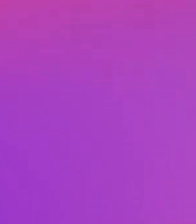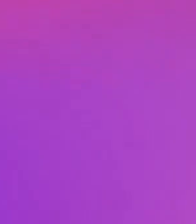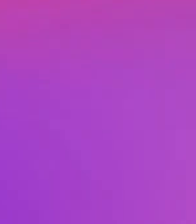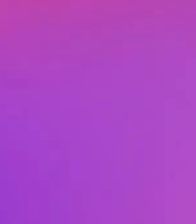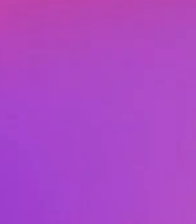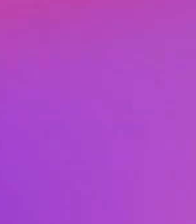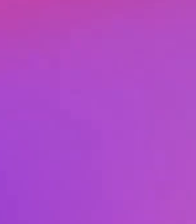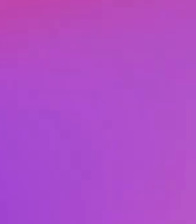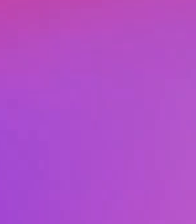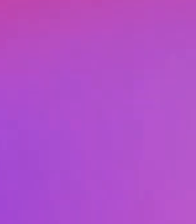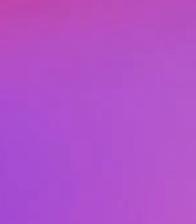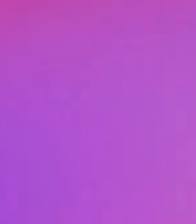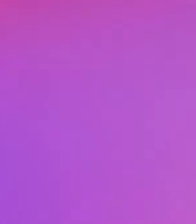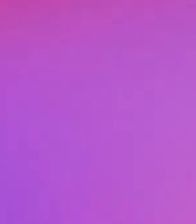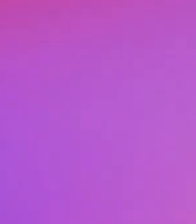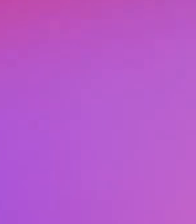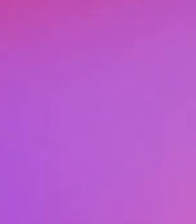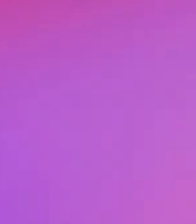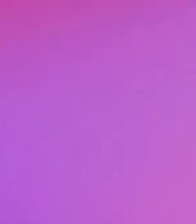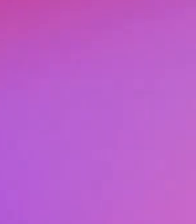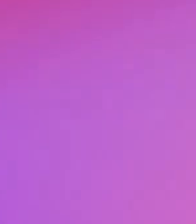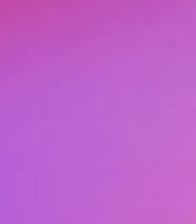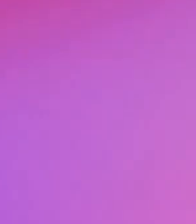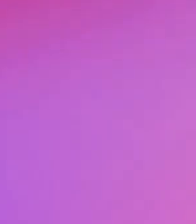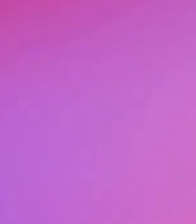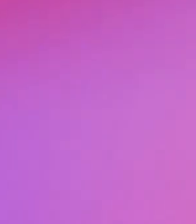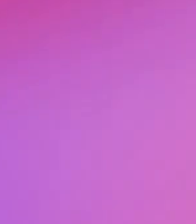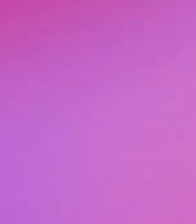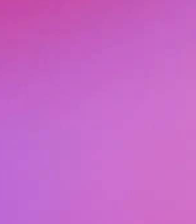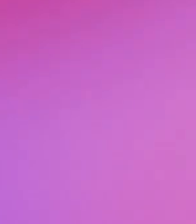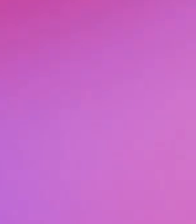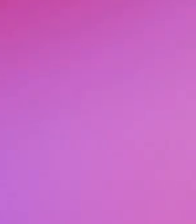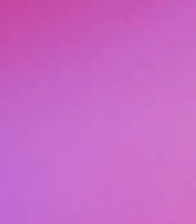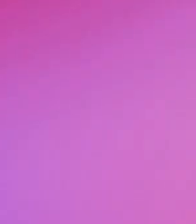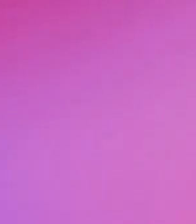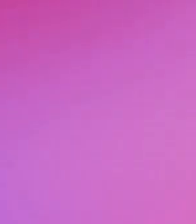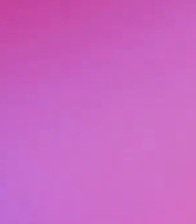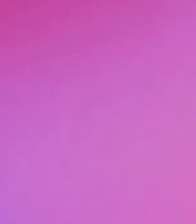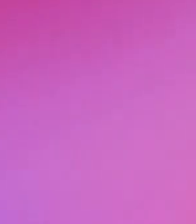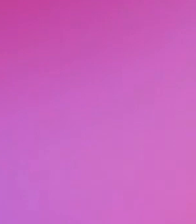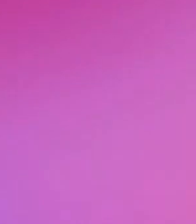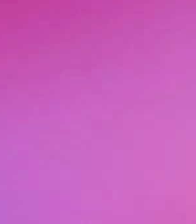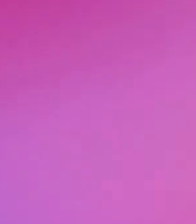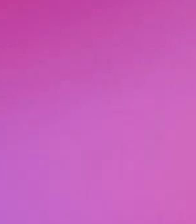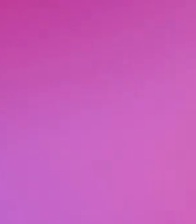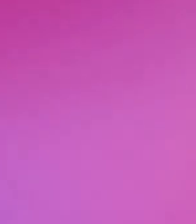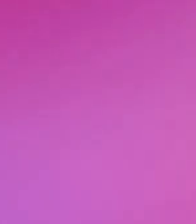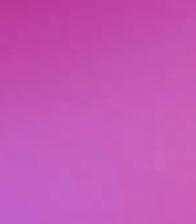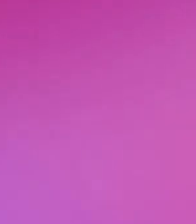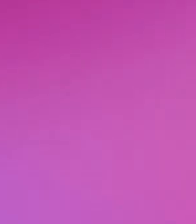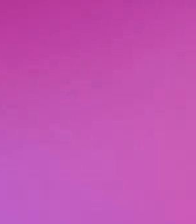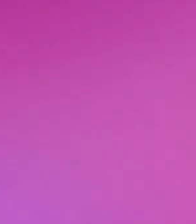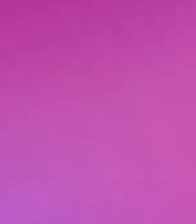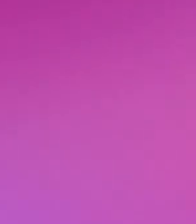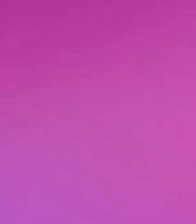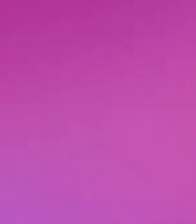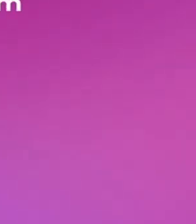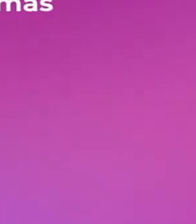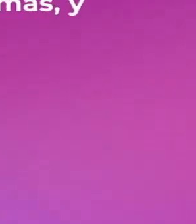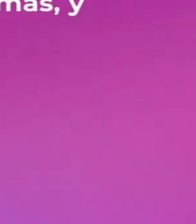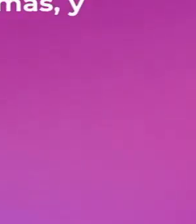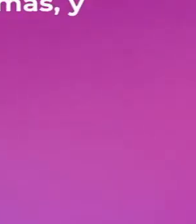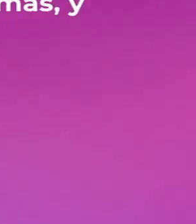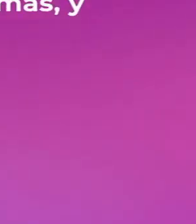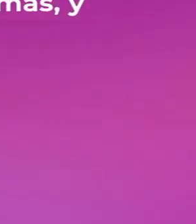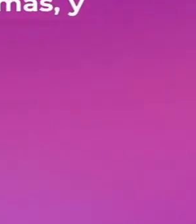Y recuerda que también cuentas con el sitio Aprende en Casa. www.nuevaescuelamexicana.sep.gov.mx En donde podrás